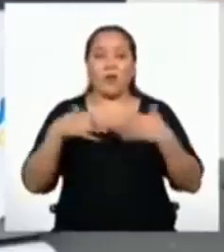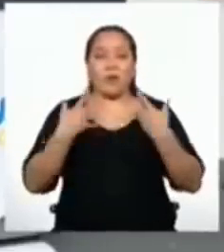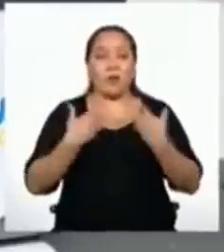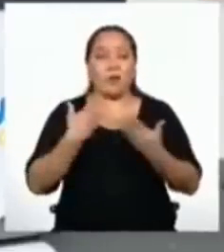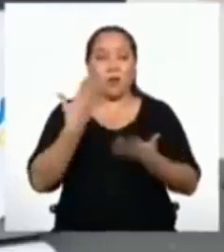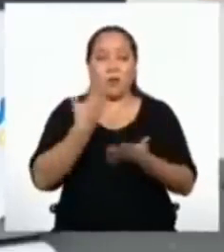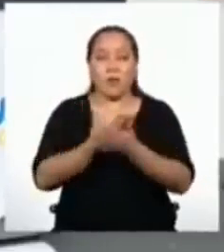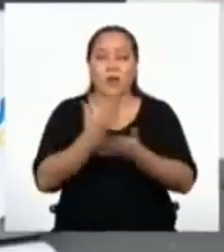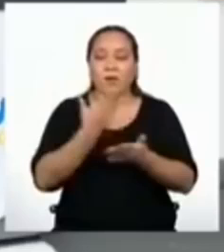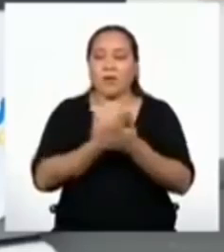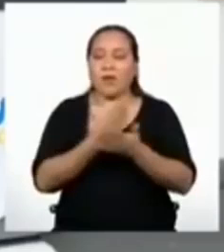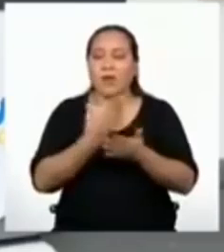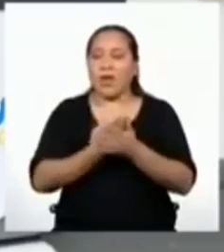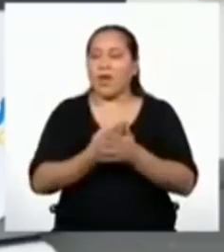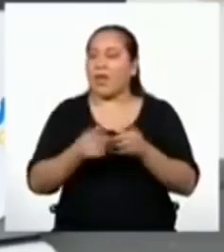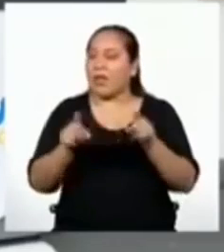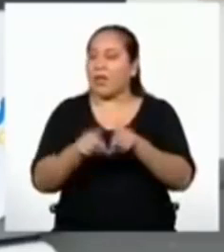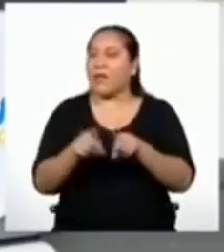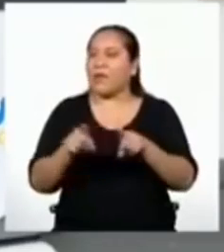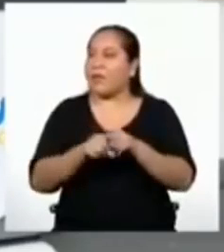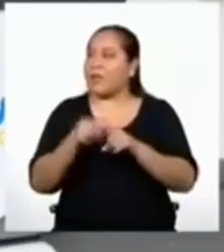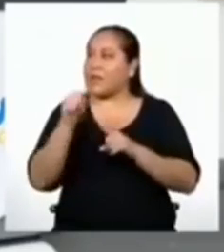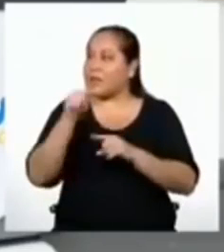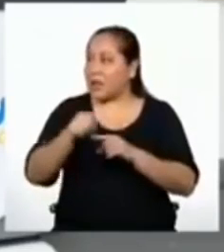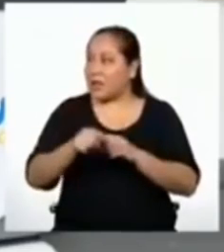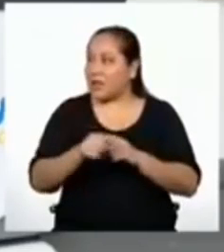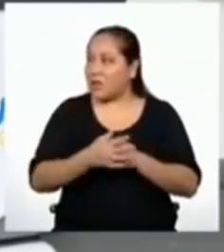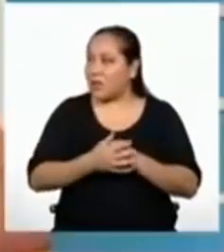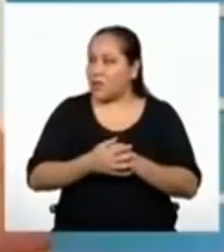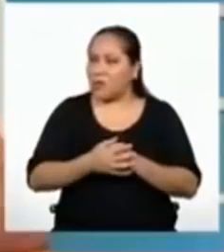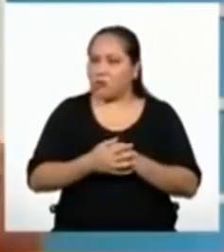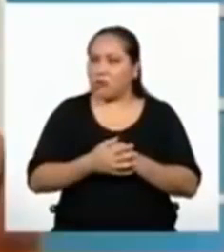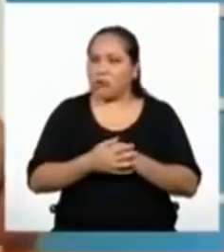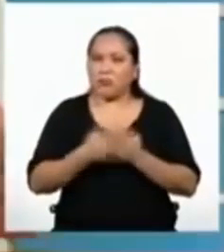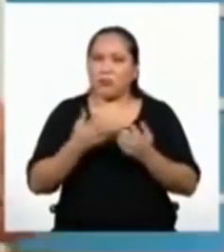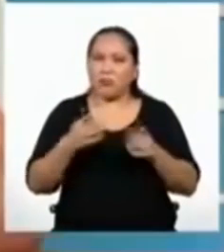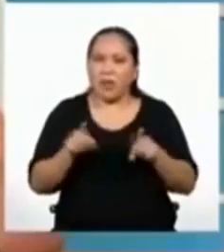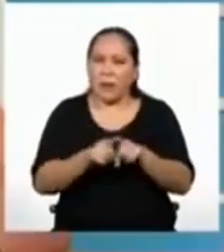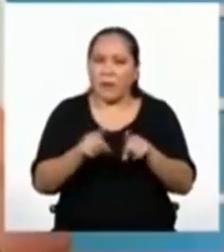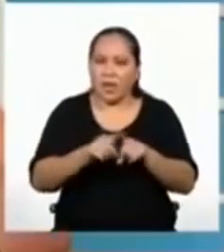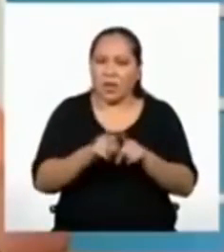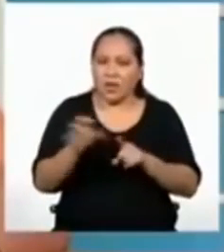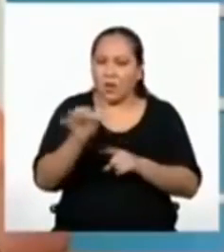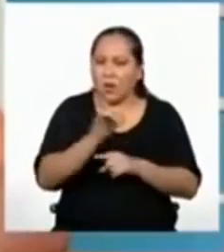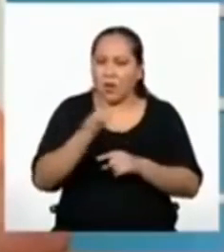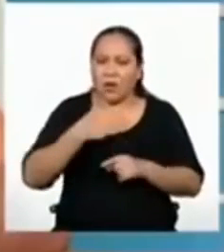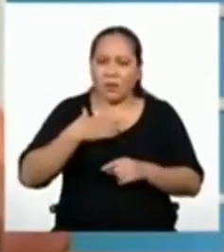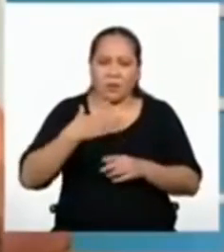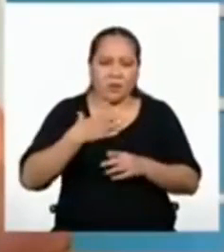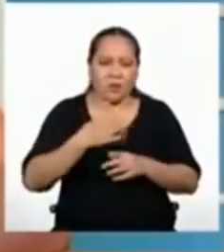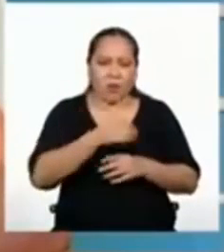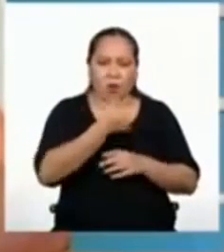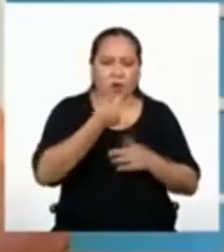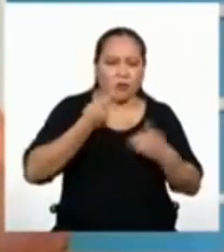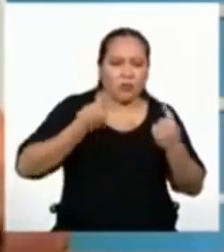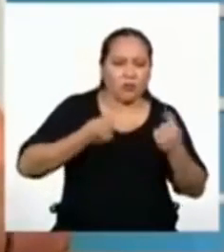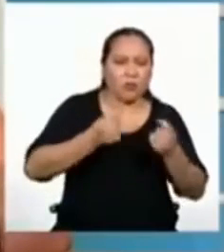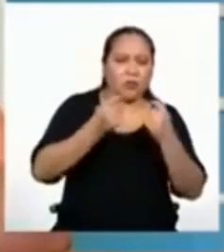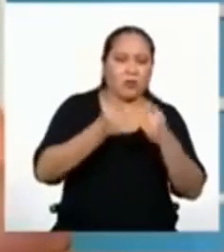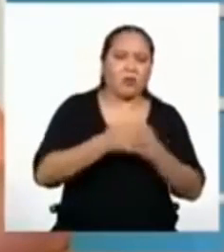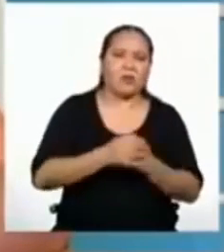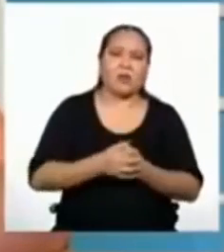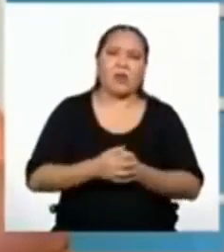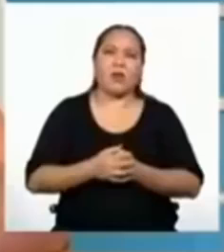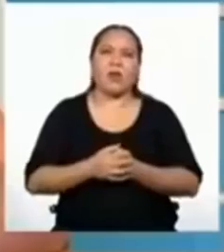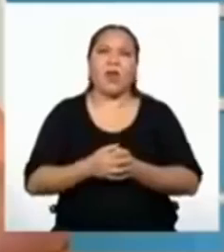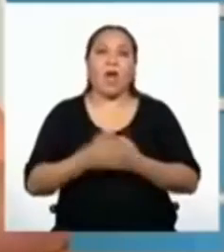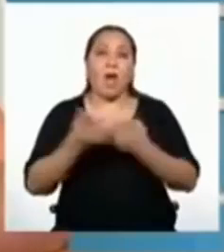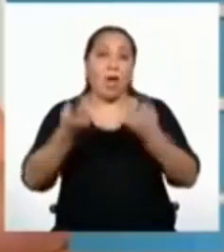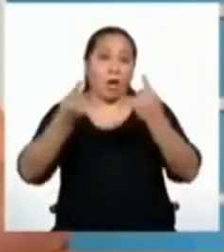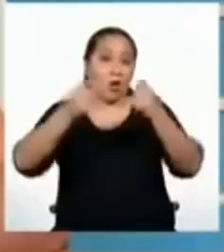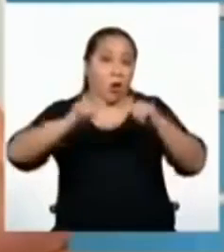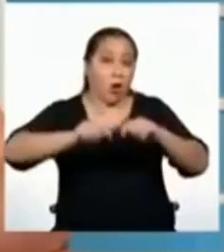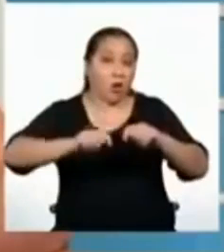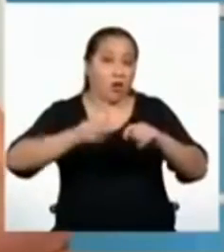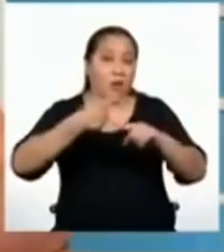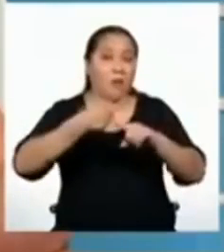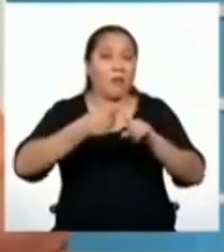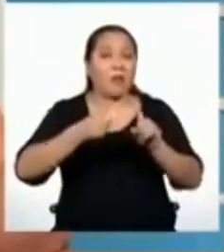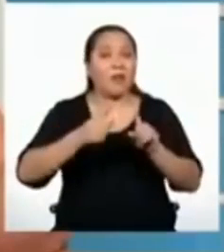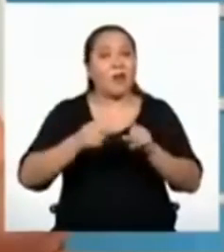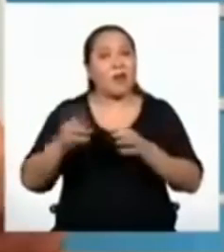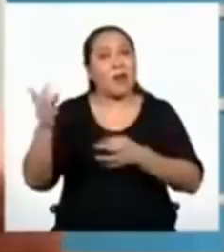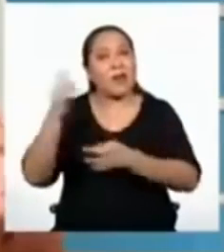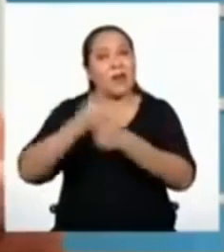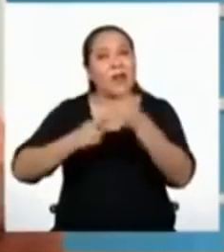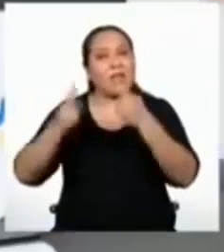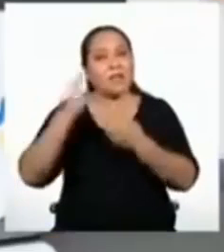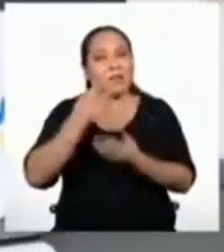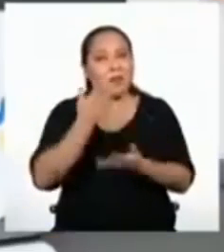verificar también si esto se cumple con mis otros intentos? Por supuesto. Ahora creo que tengo que ir al corte. Pero al regreso